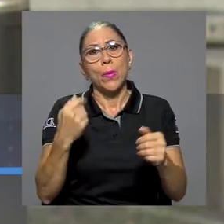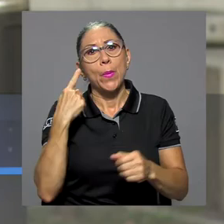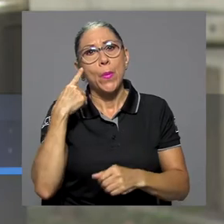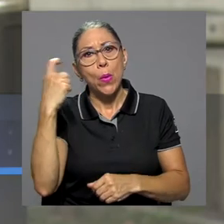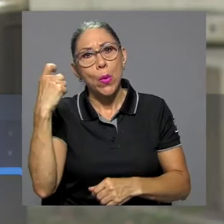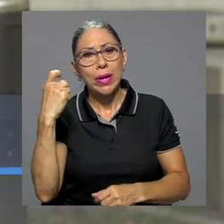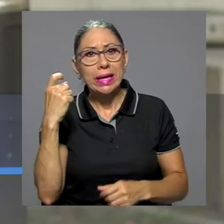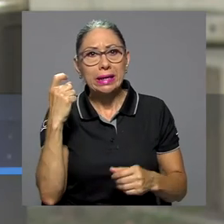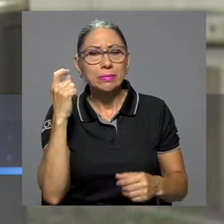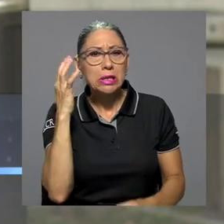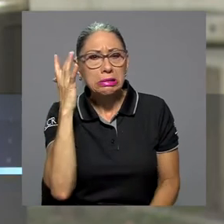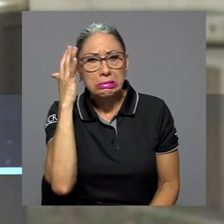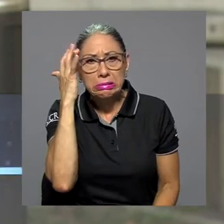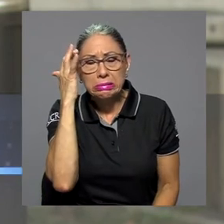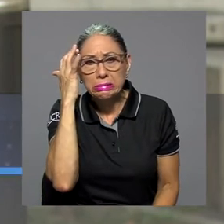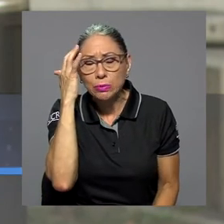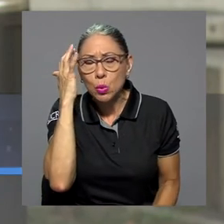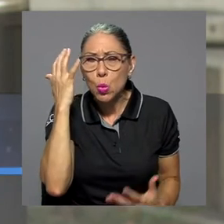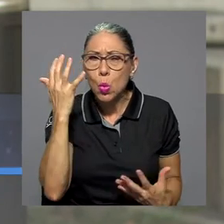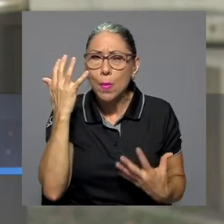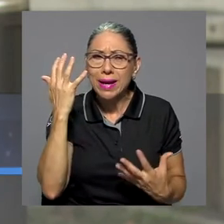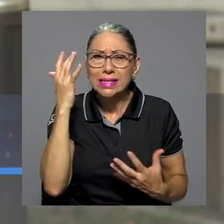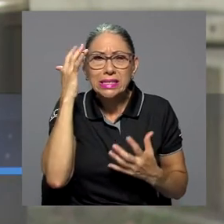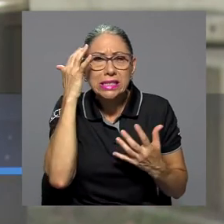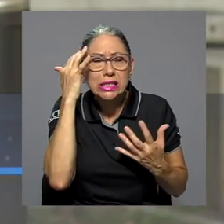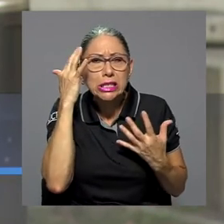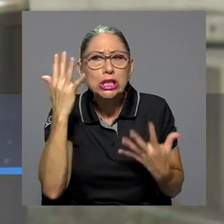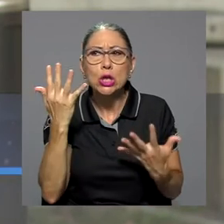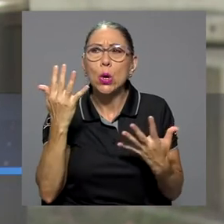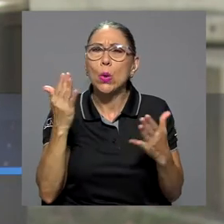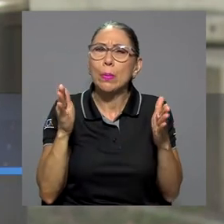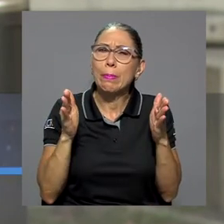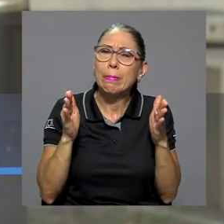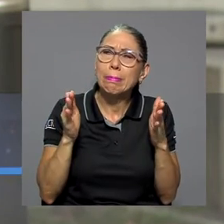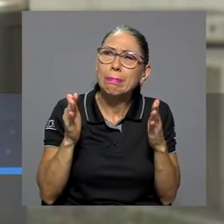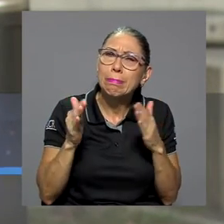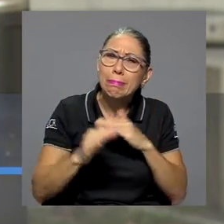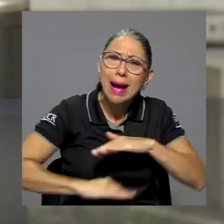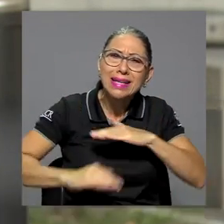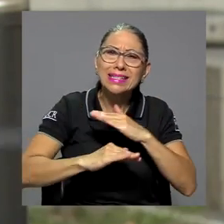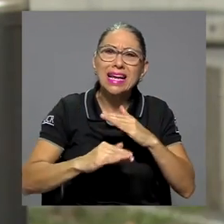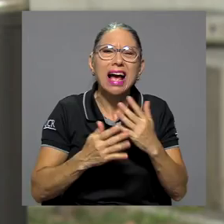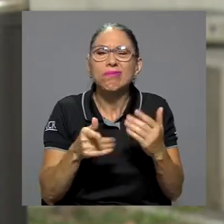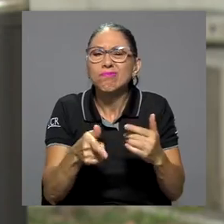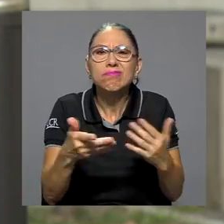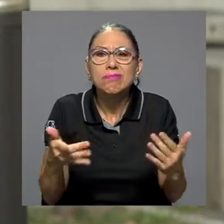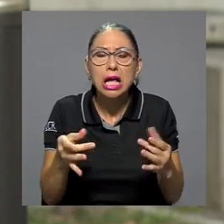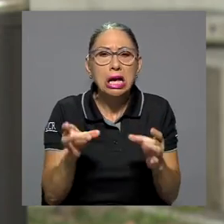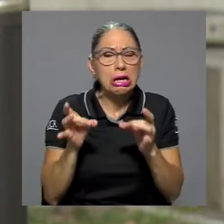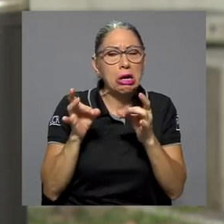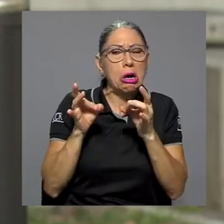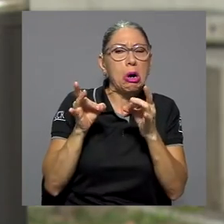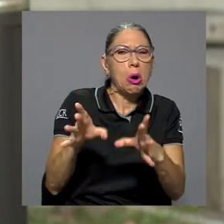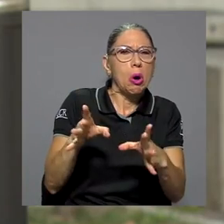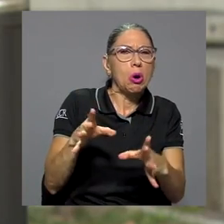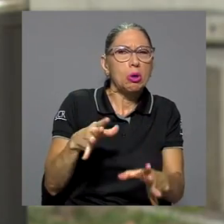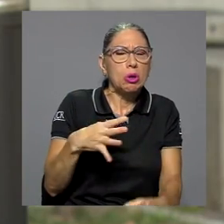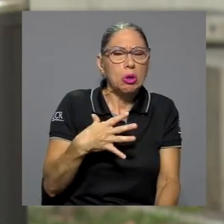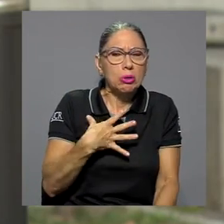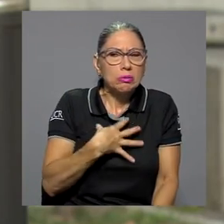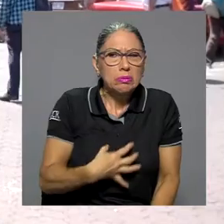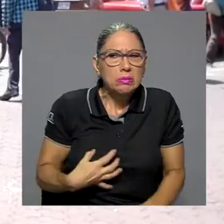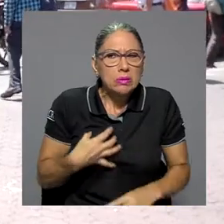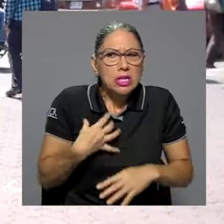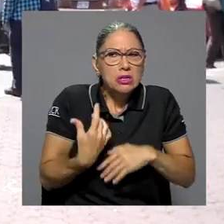preocupación muy pequeña, básica, el odio, el resentimiento y la ira que